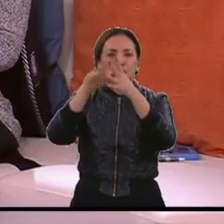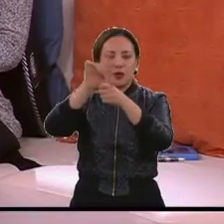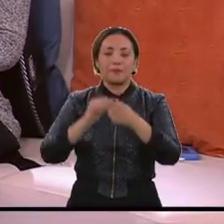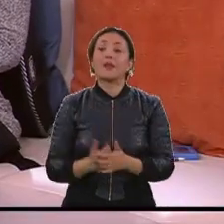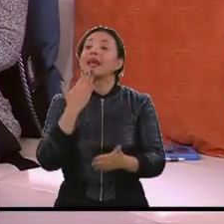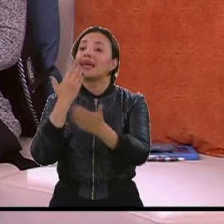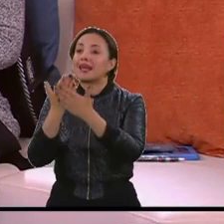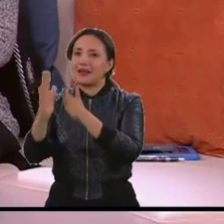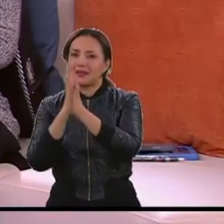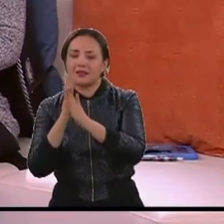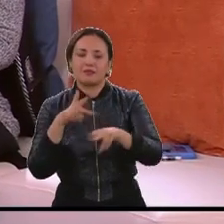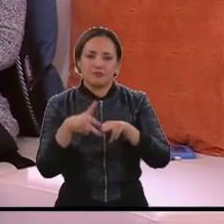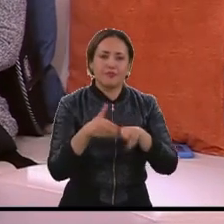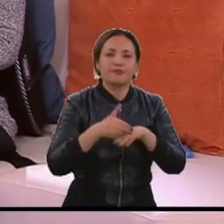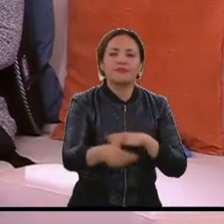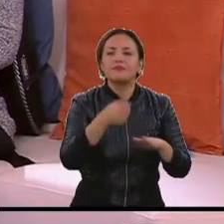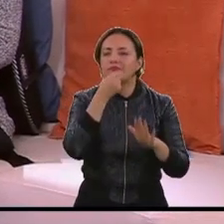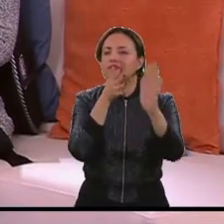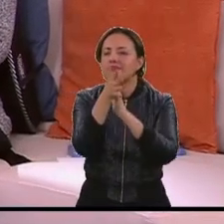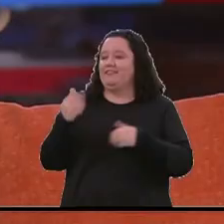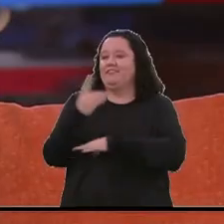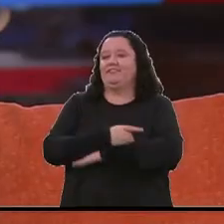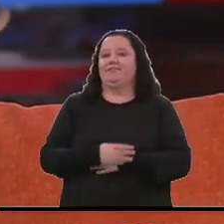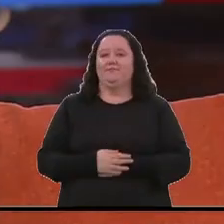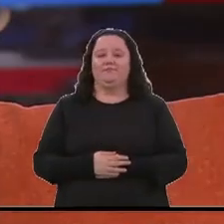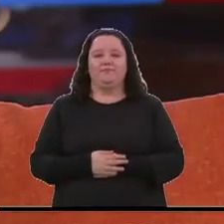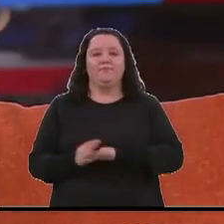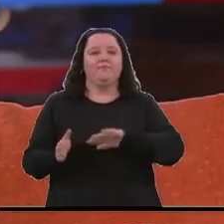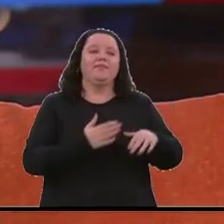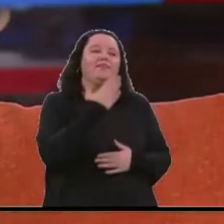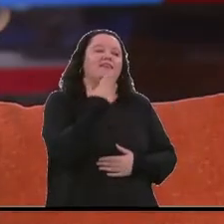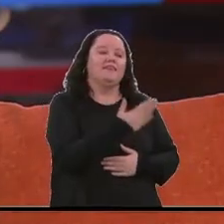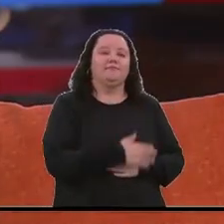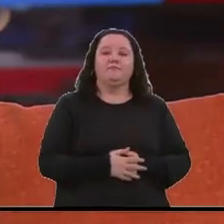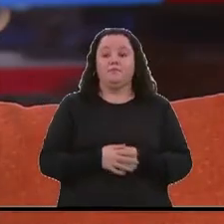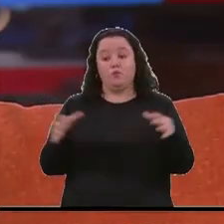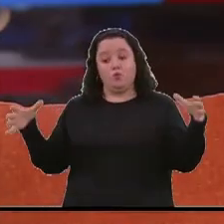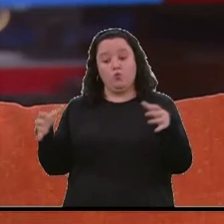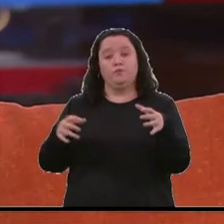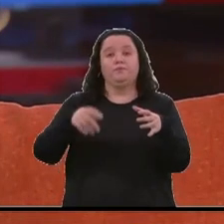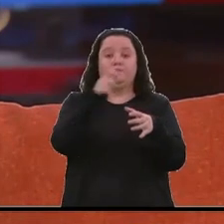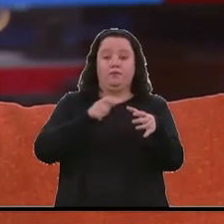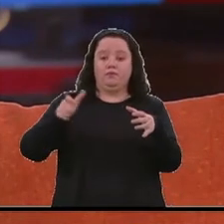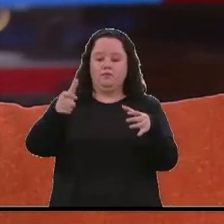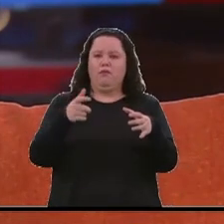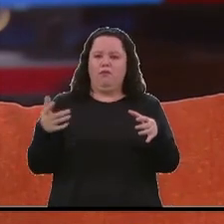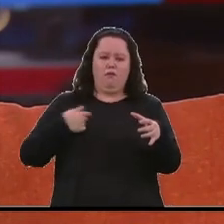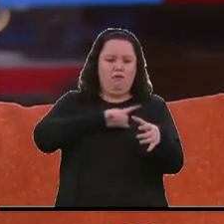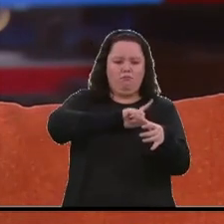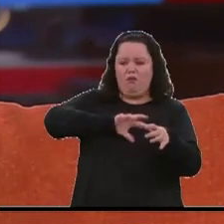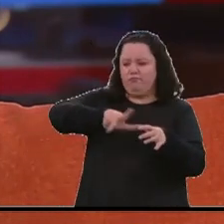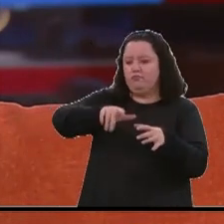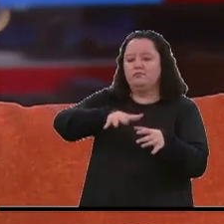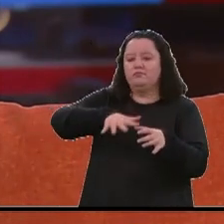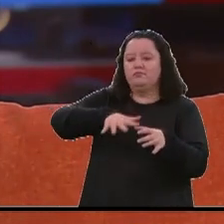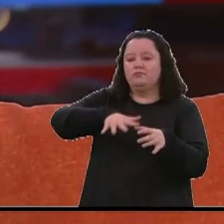gracias. Hacemos una pausa y cuando regresemos a Noticias Caracol primero la gente es... Gracias, Camilo. Un grupo de personas fue asaltada en un reconocido